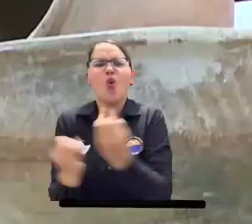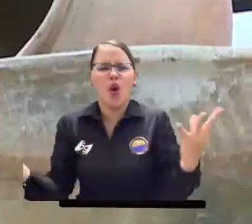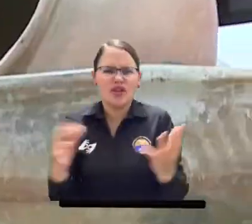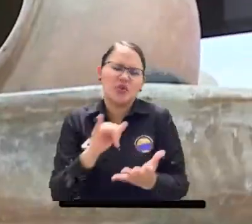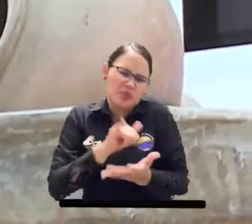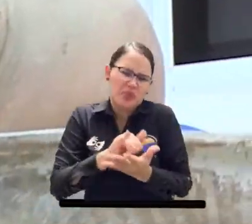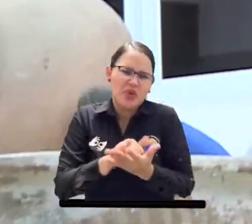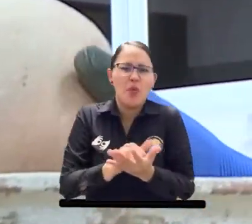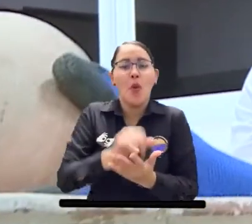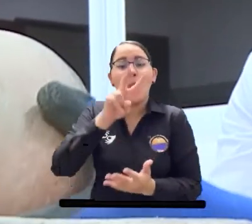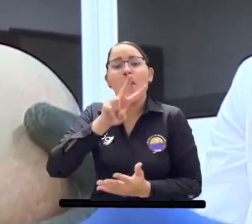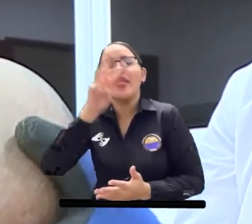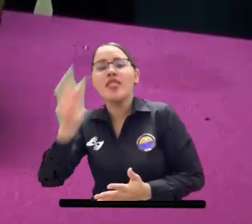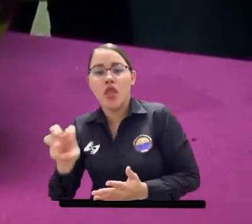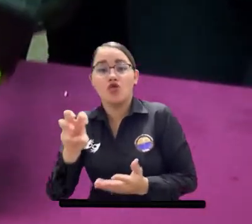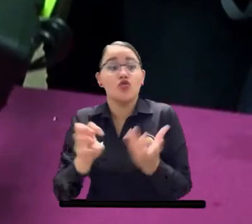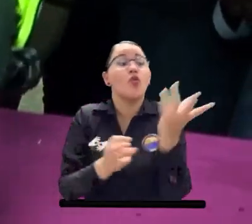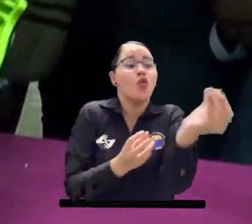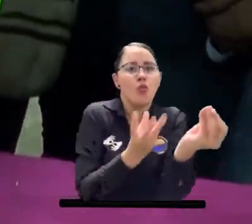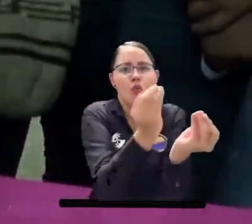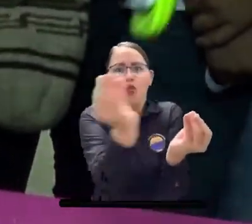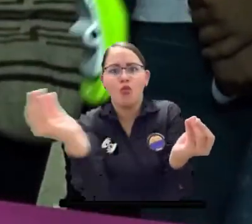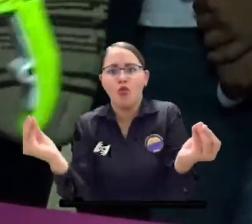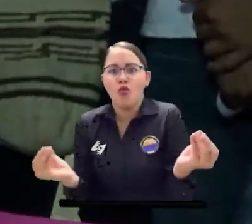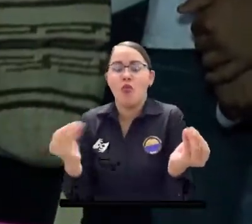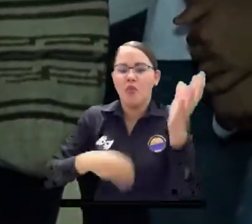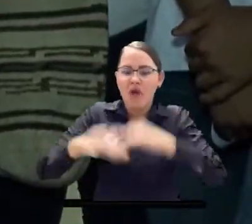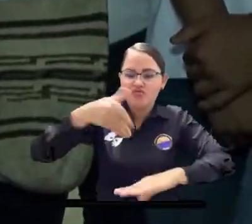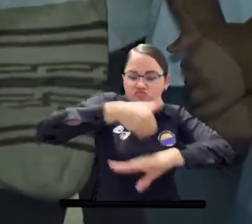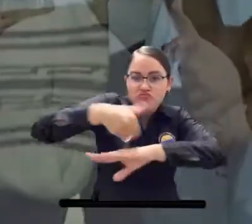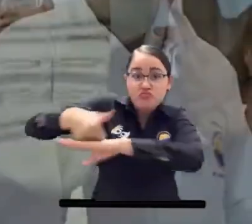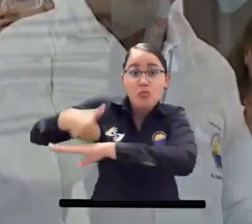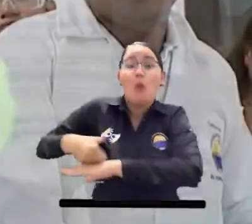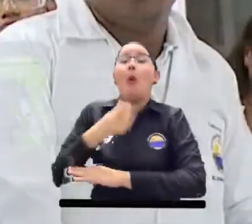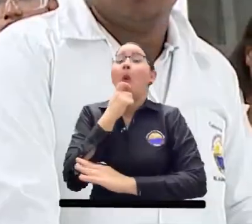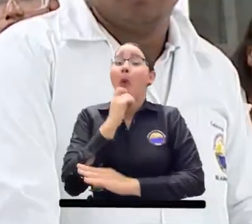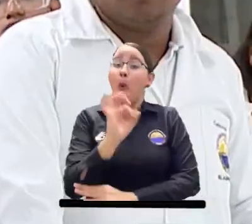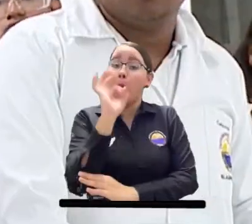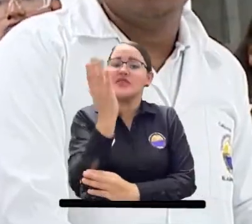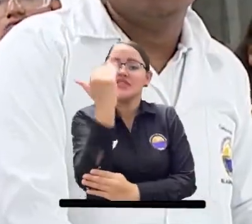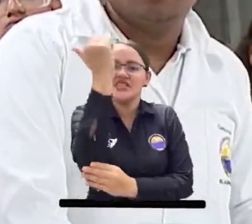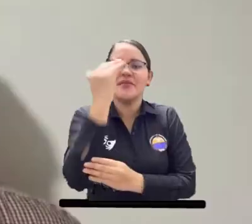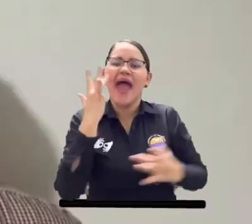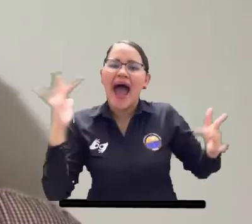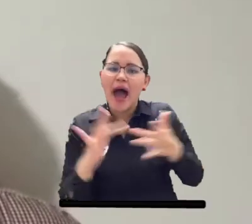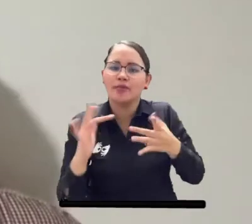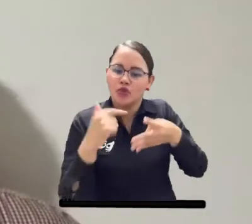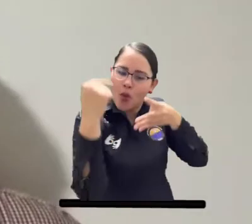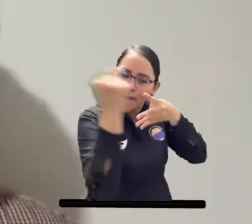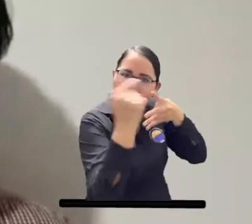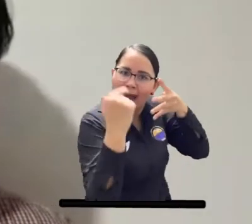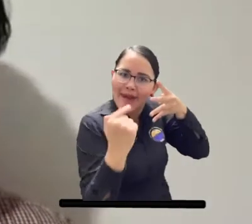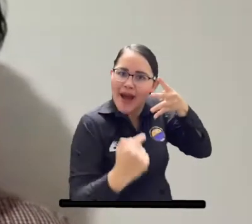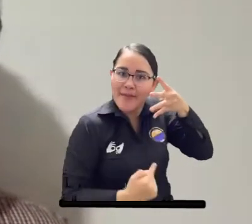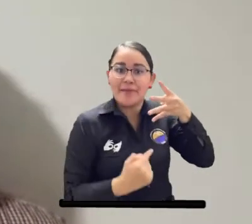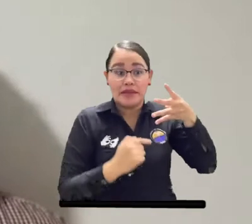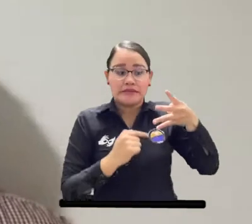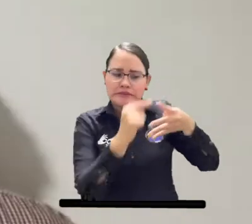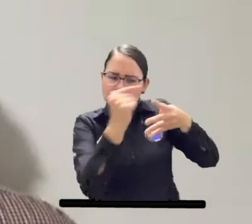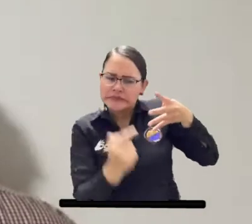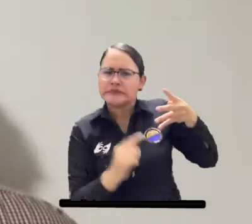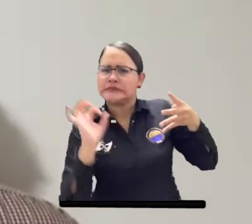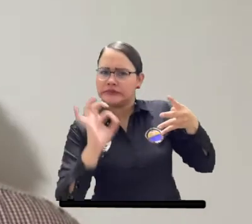con igual número de propuestas que fueron evaluadas en las cuatro áreas estratégicas que tiene la Universidad de Magdalena y que fueron